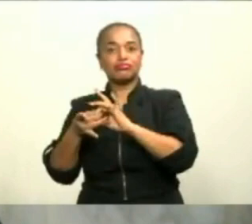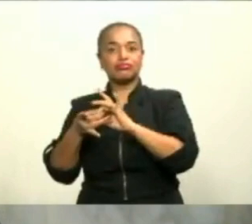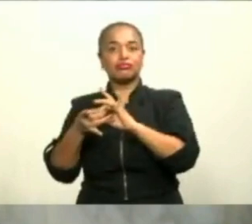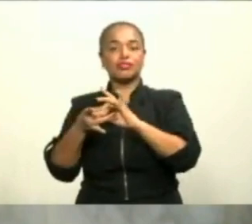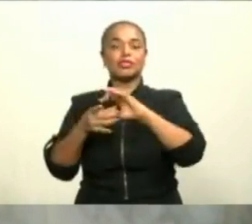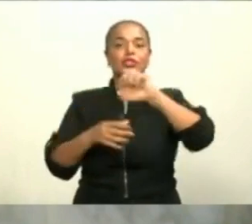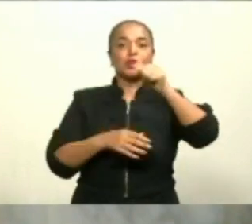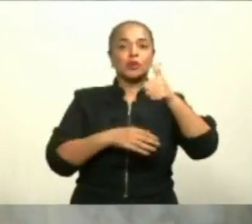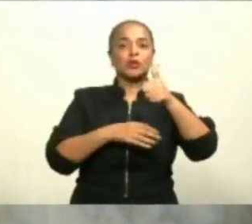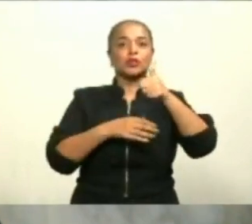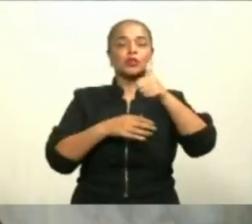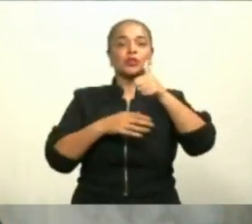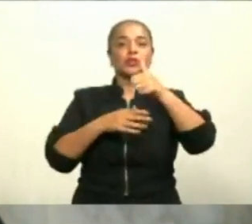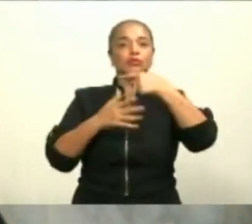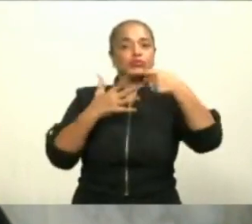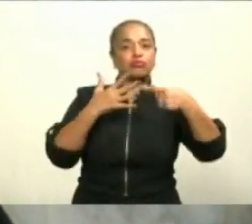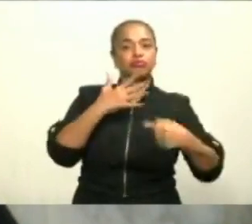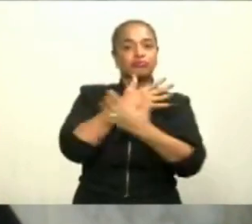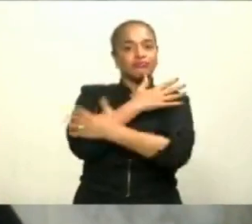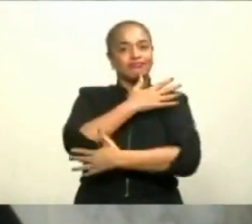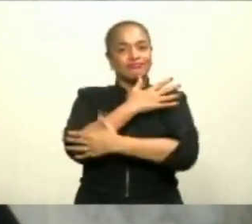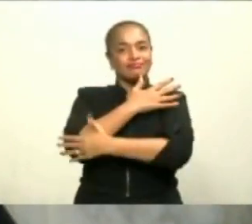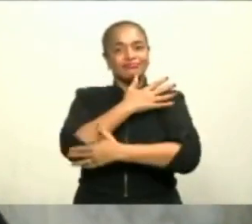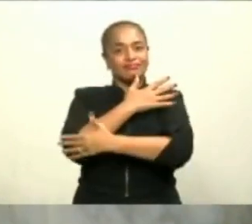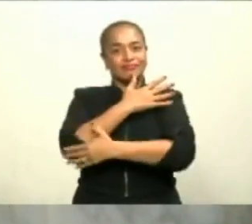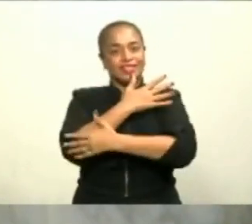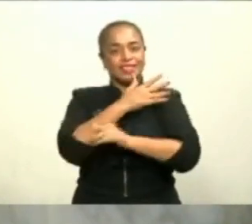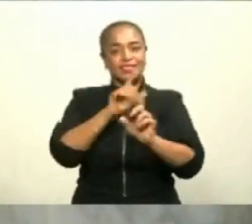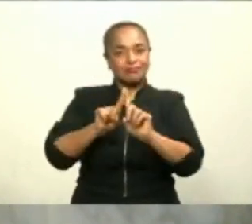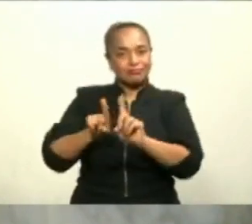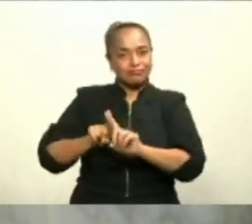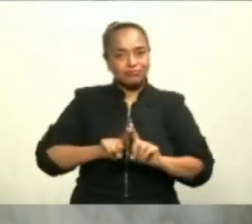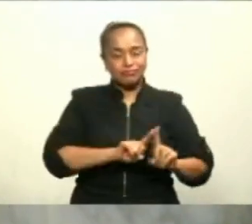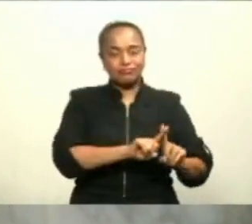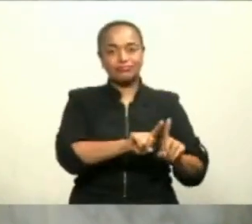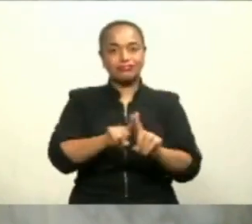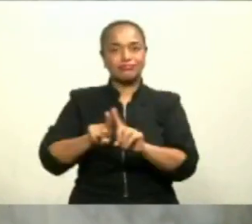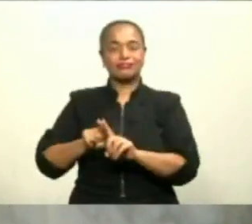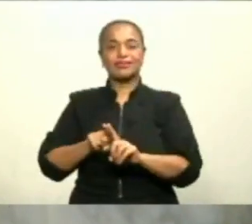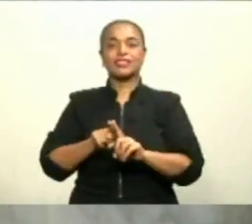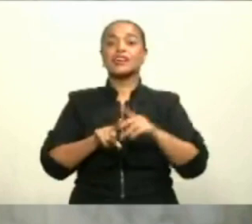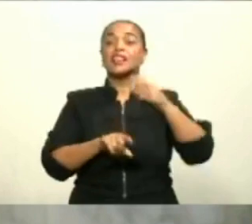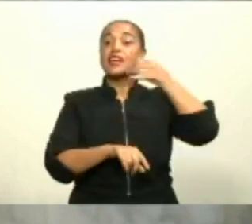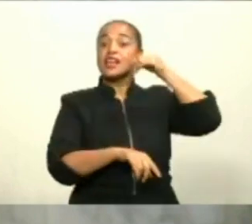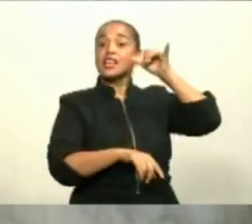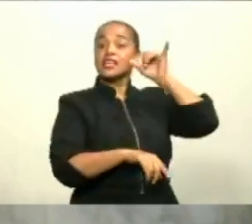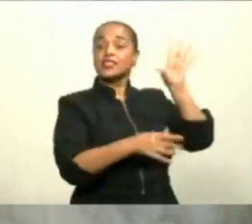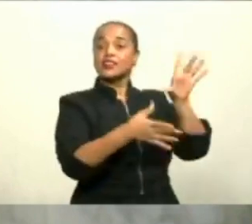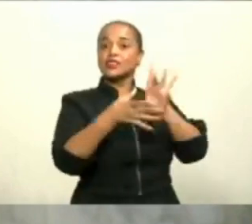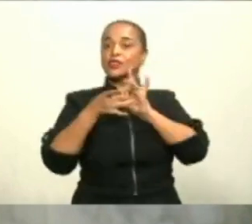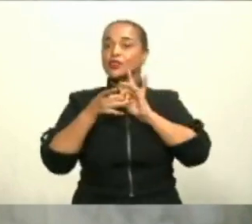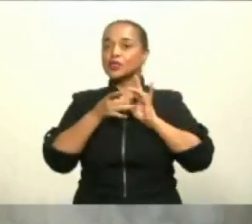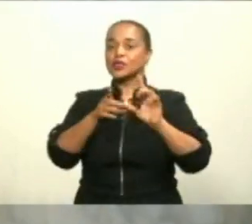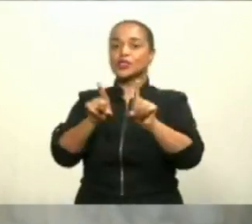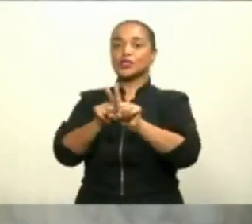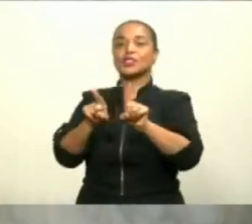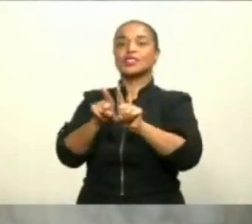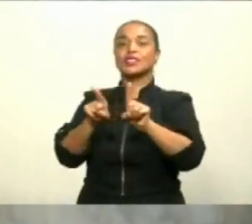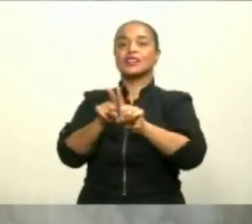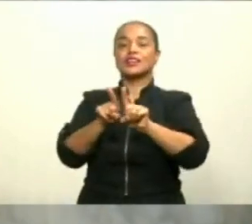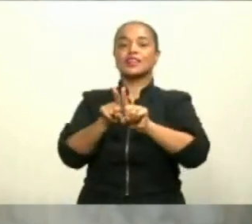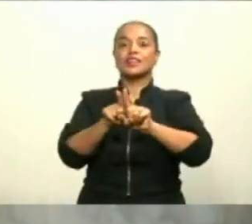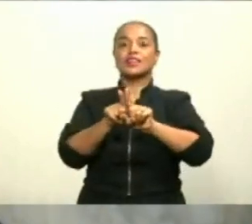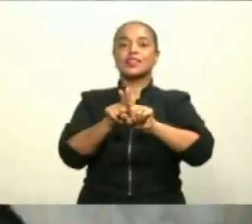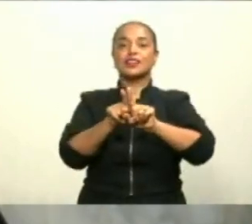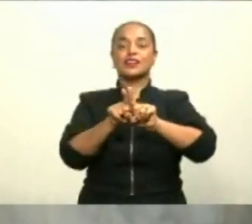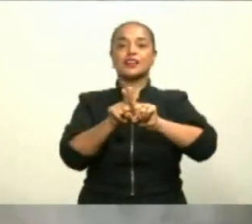Brasil, de México, de Chile, de Australia, de Corea del Sur, y ayer se unió la Agencia Regulatoria Suiza,